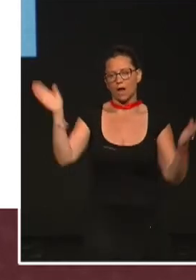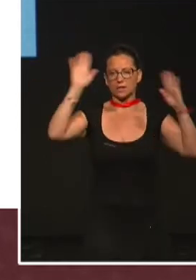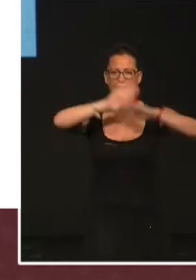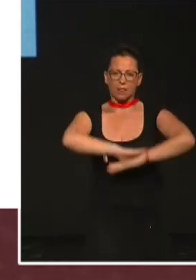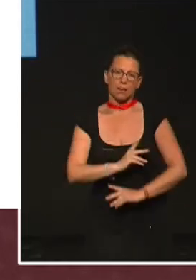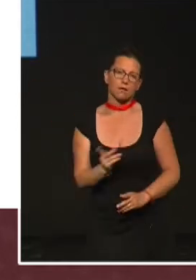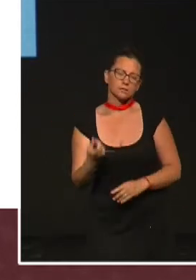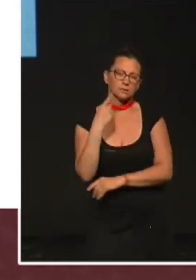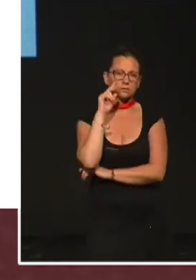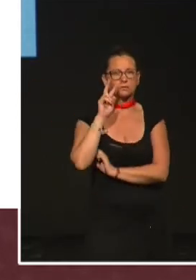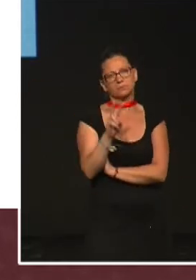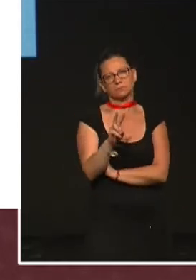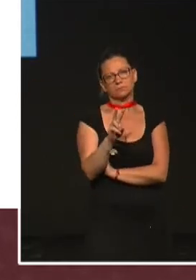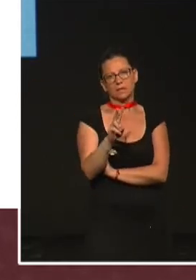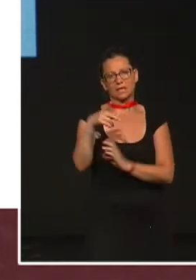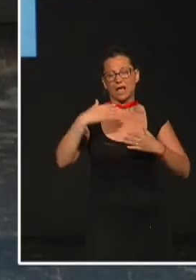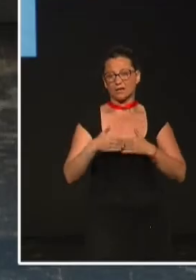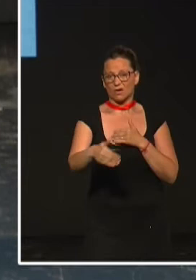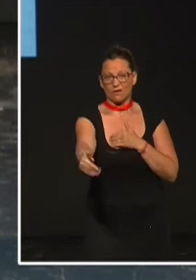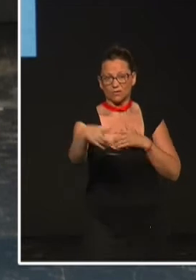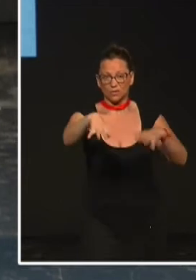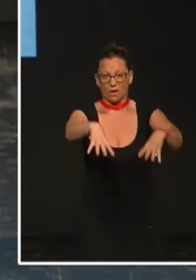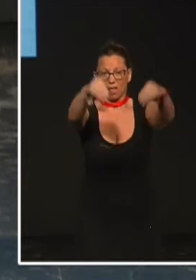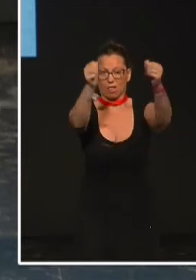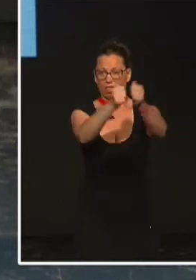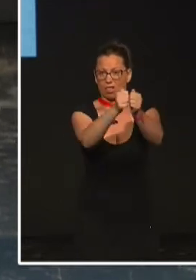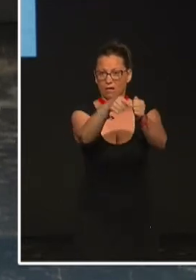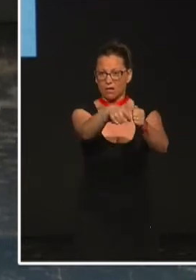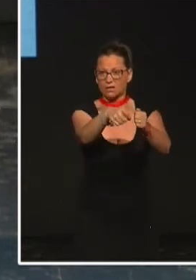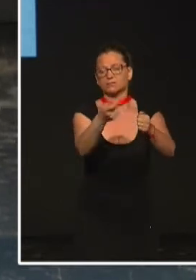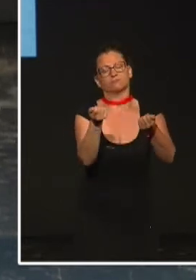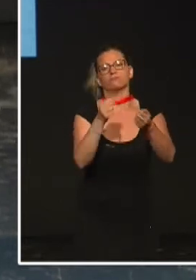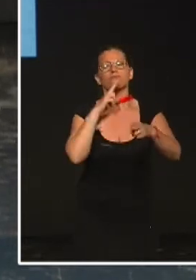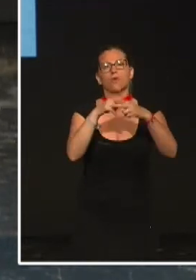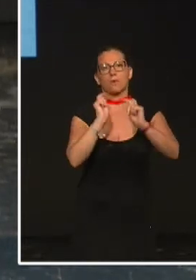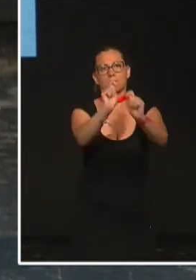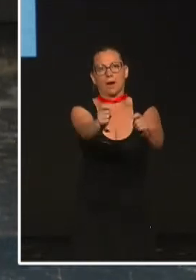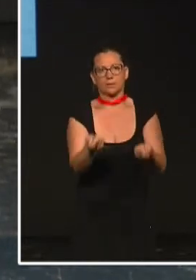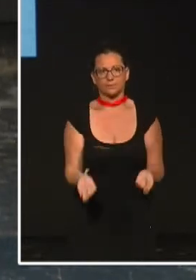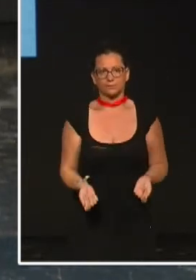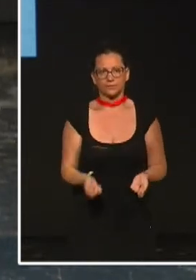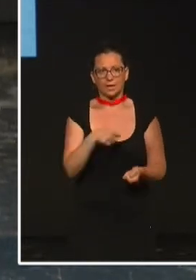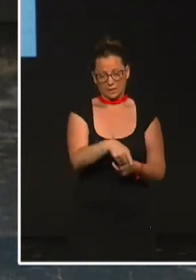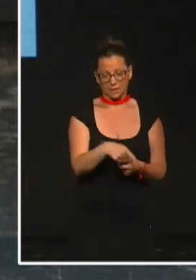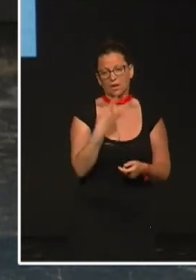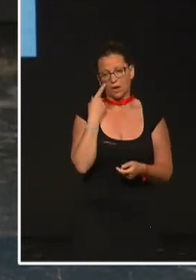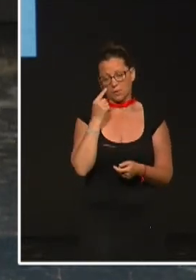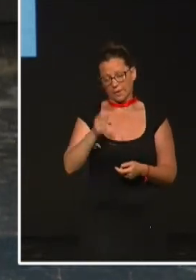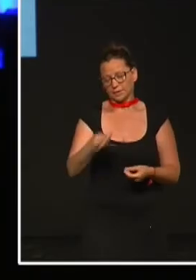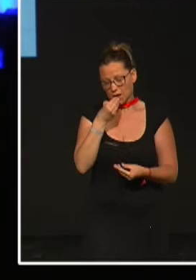que en el futuro llevarían su nombre. Y cuando cogió este lagarto, esta lagartija, pues creo que fue otra de las que se comió también.